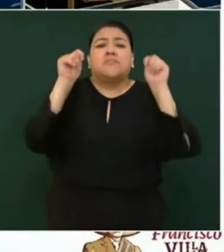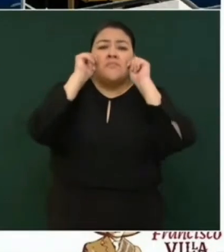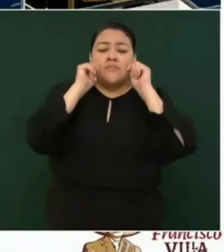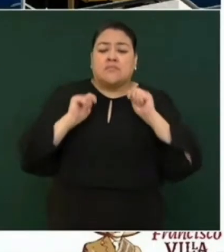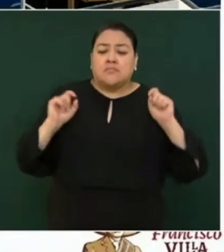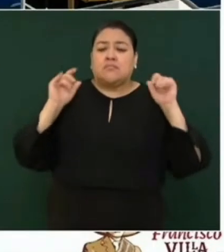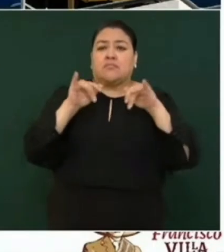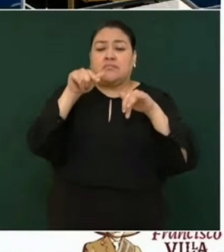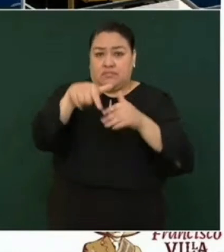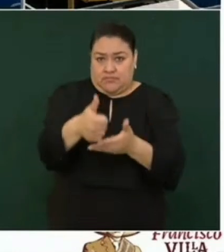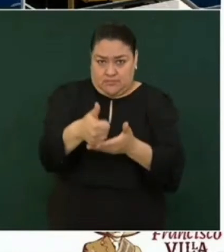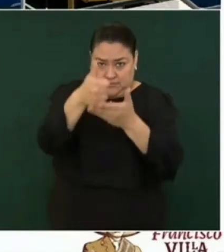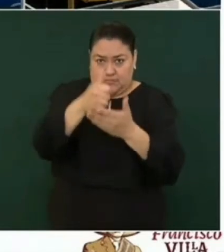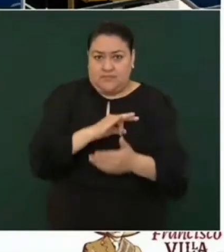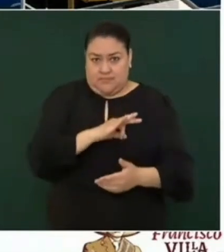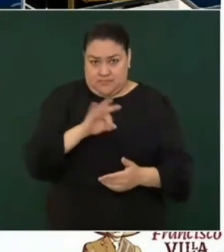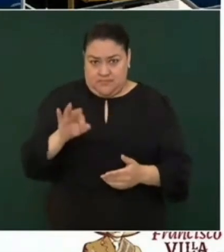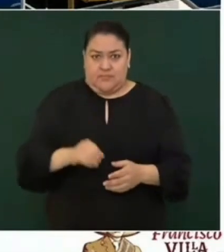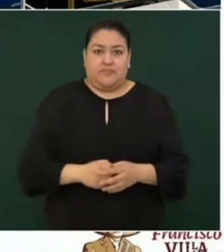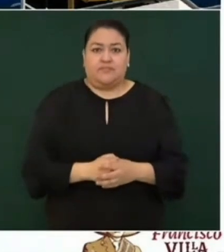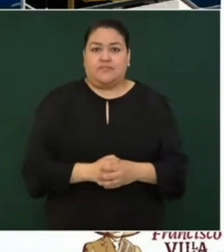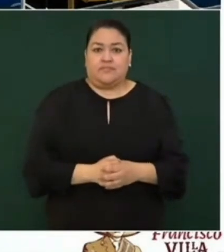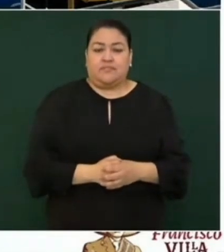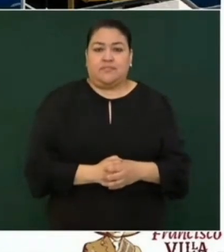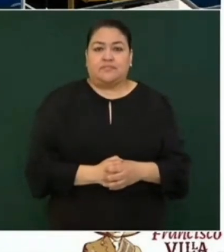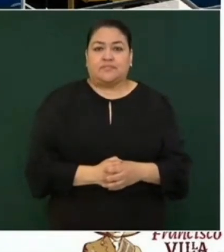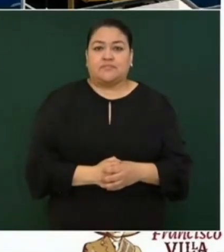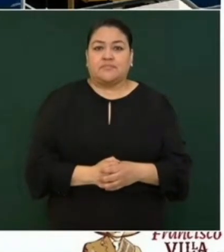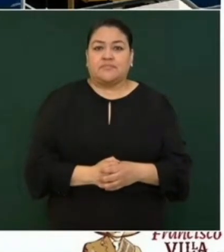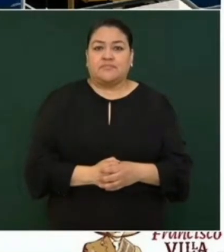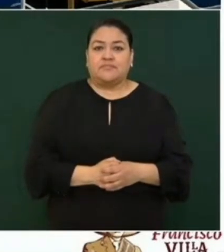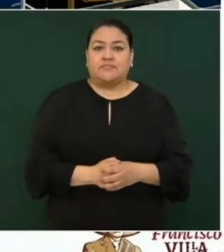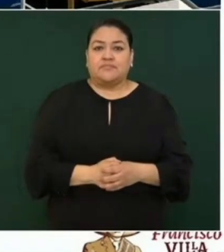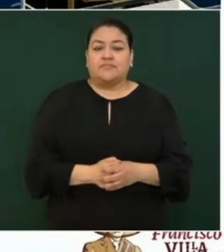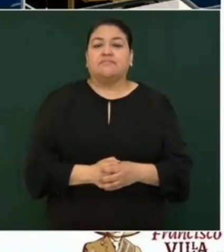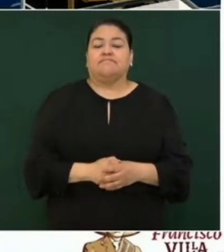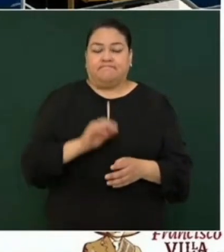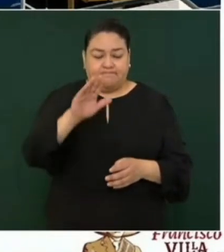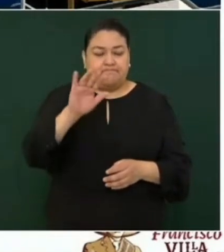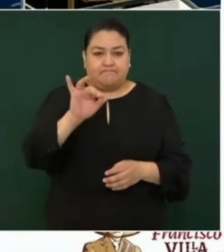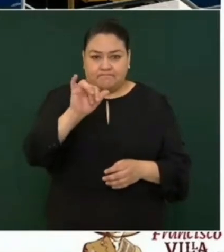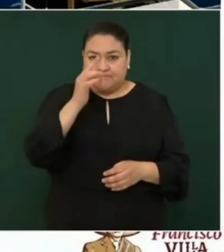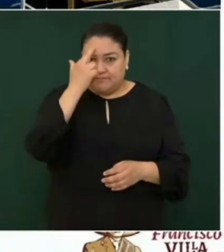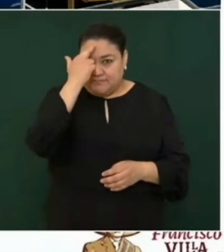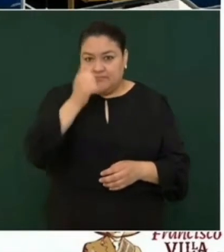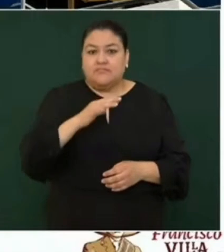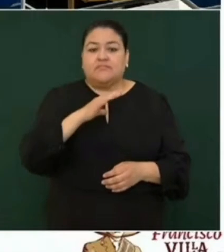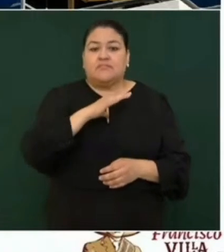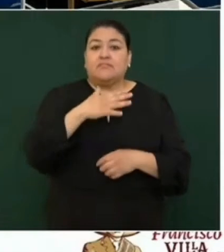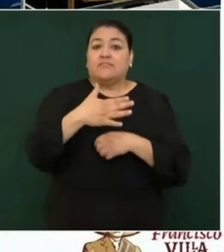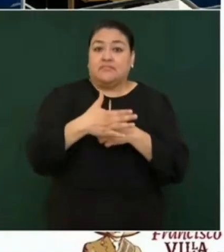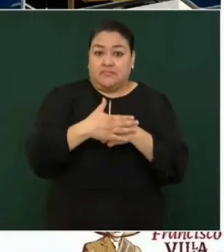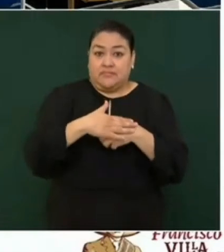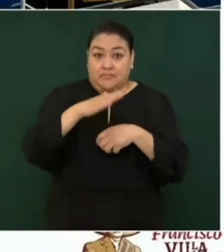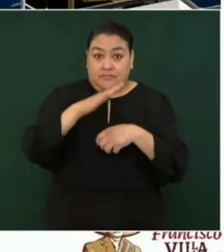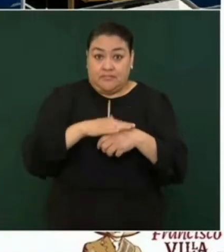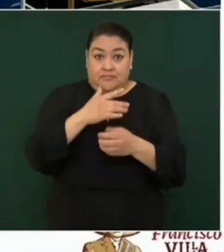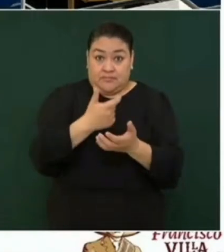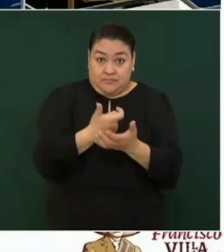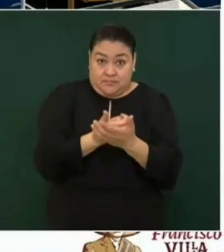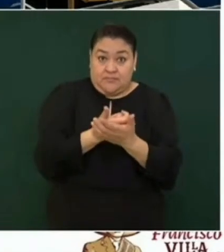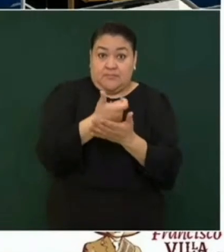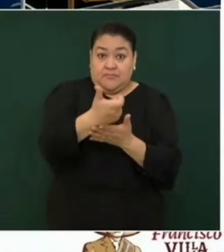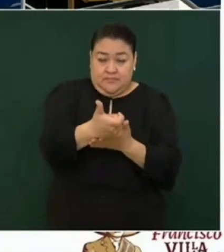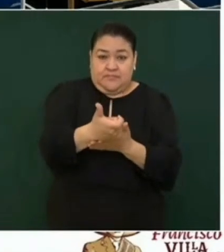vamos a tener un aumento salarial